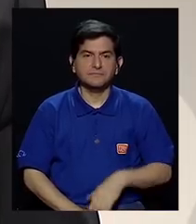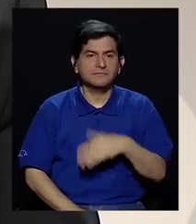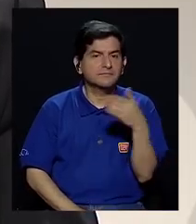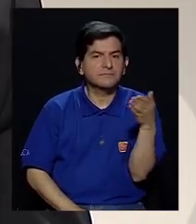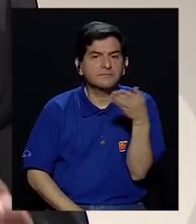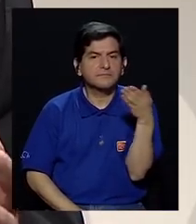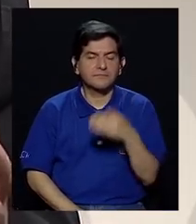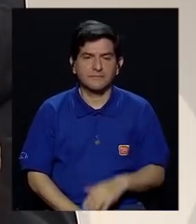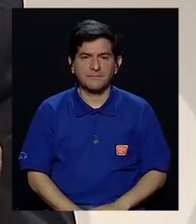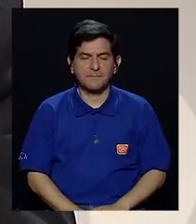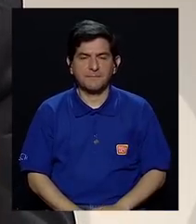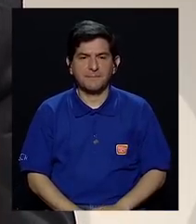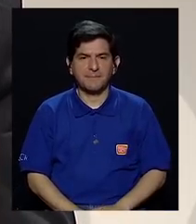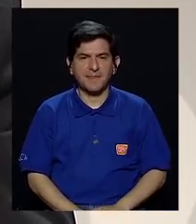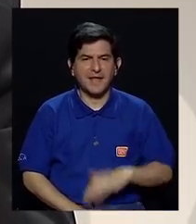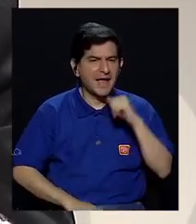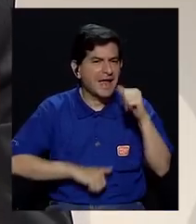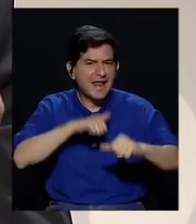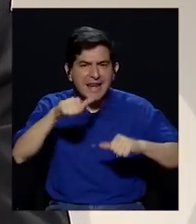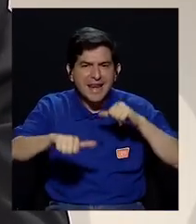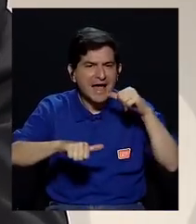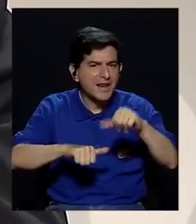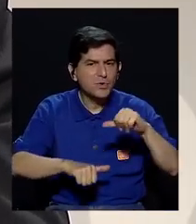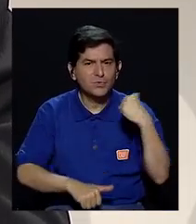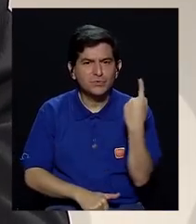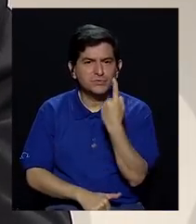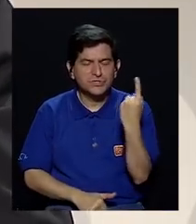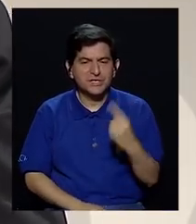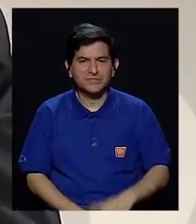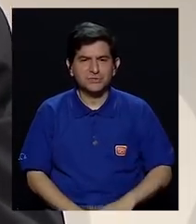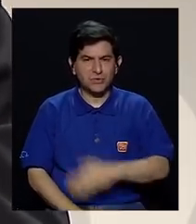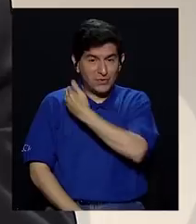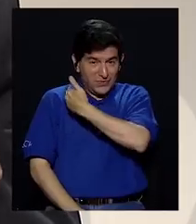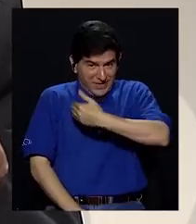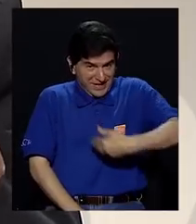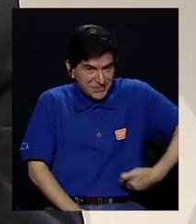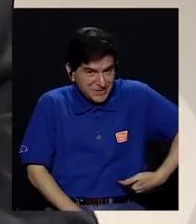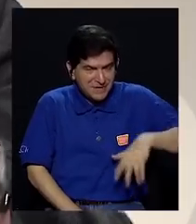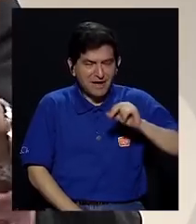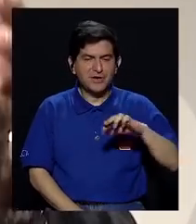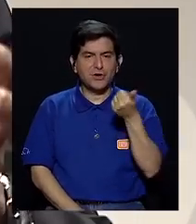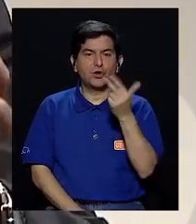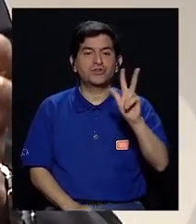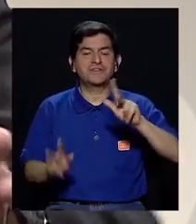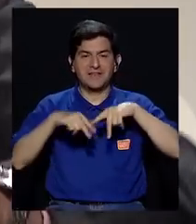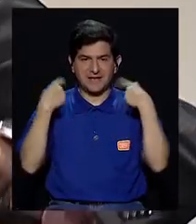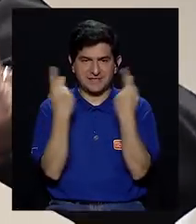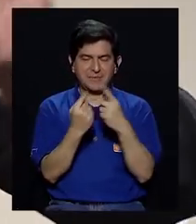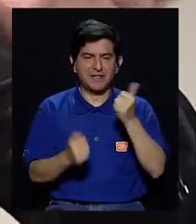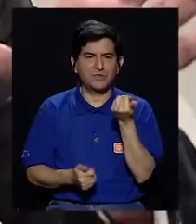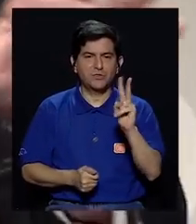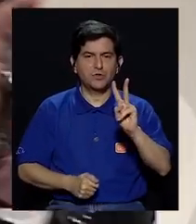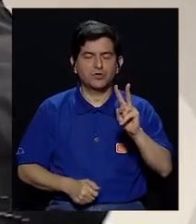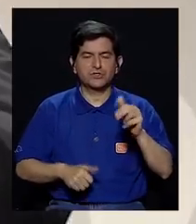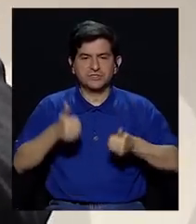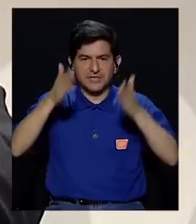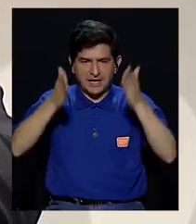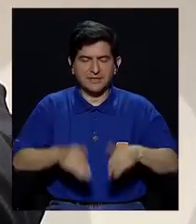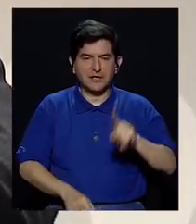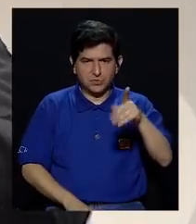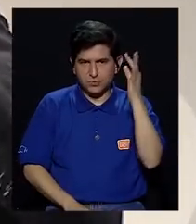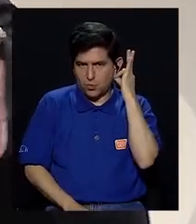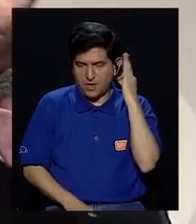sobre la disputa no es solamente a nivel ejecutiva. Hay 13 partidos, 12 candidatos y una